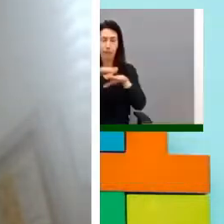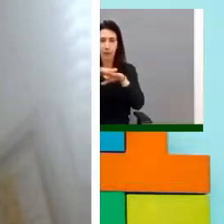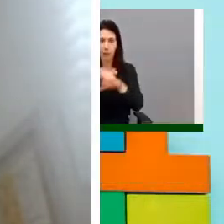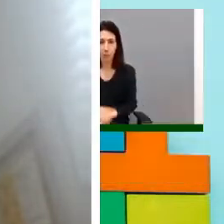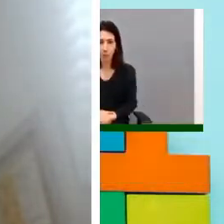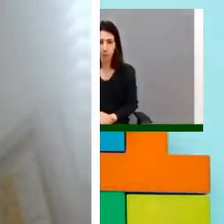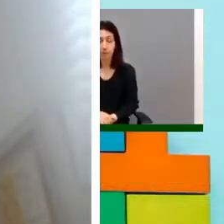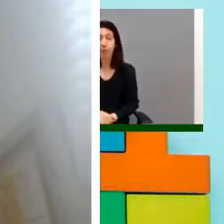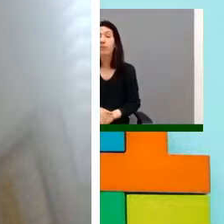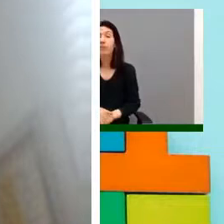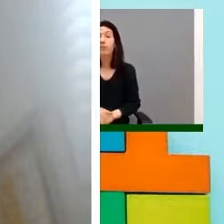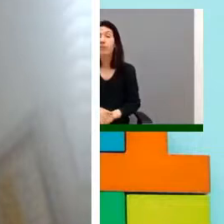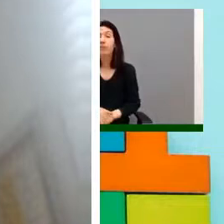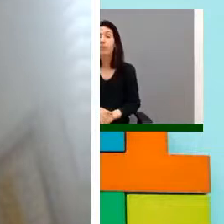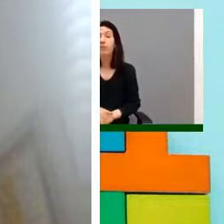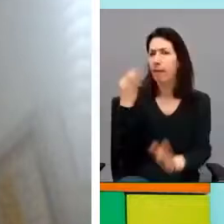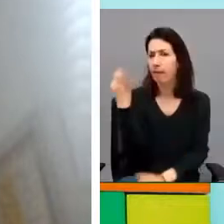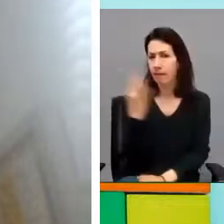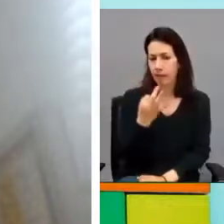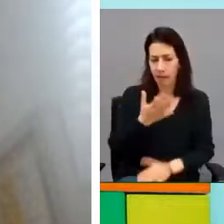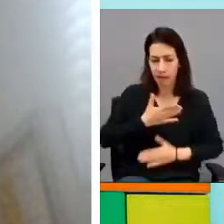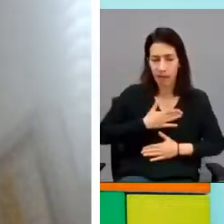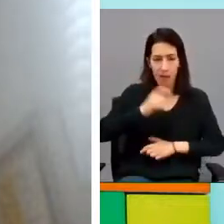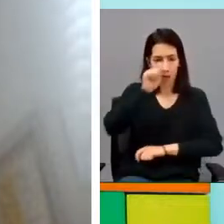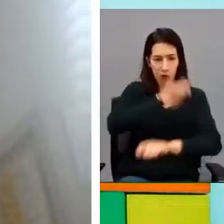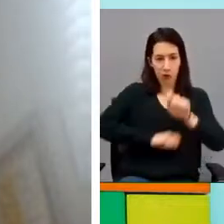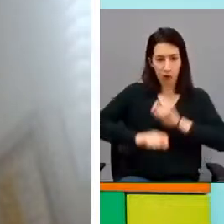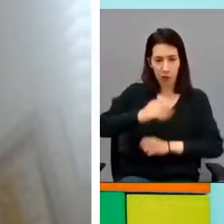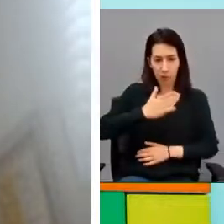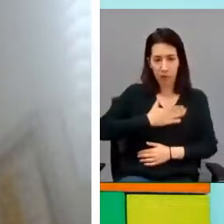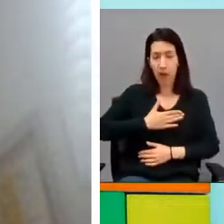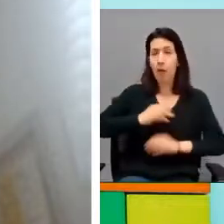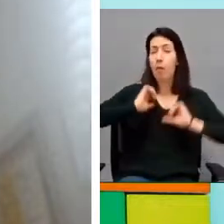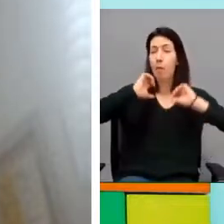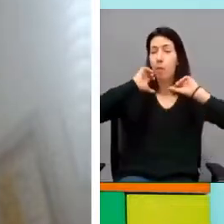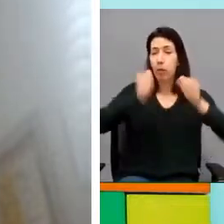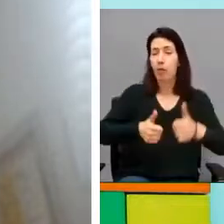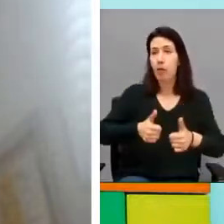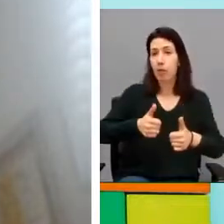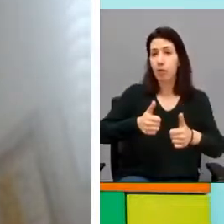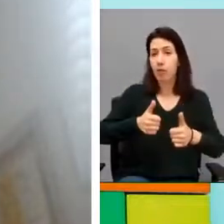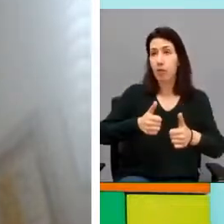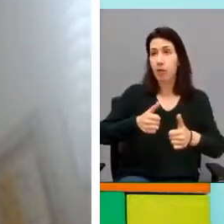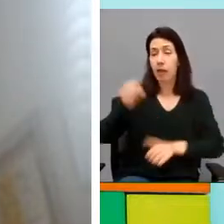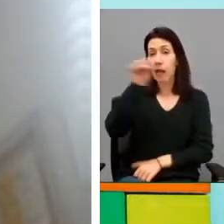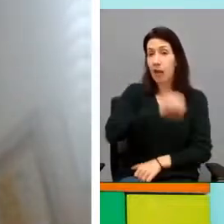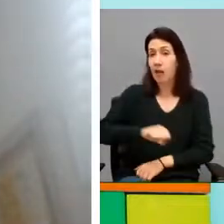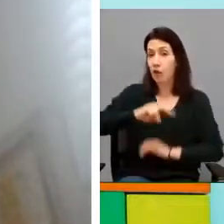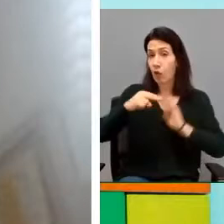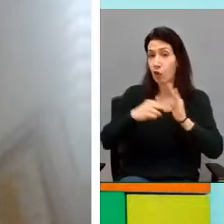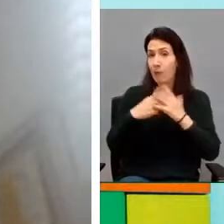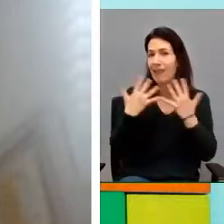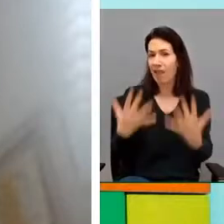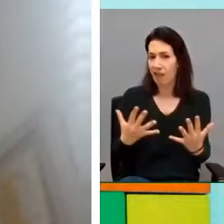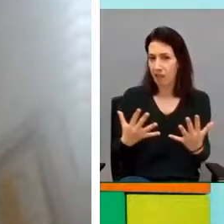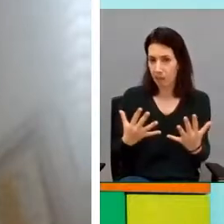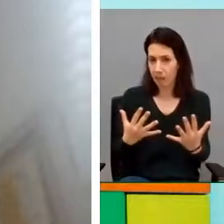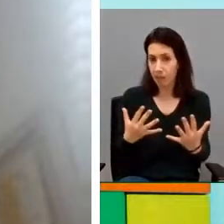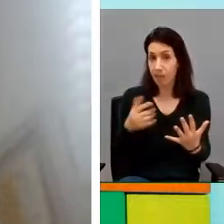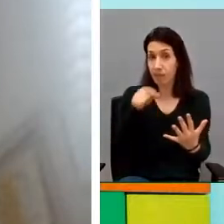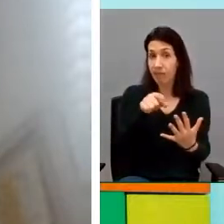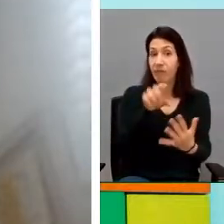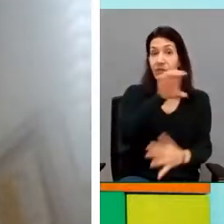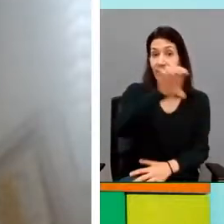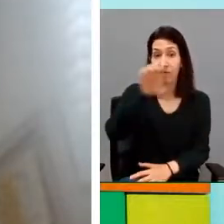programa que la Asociación Argadini comienza en el año 2010. He puesto estas dos fotos